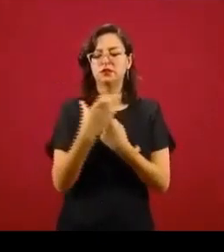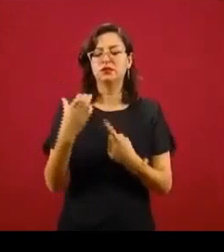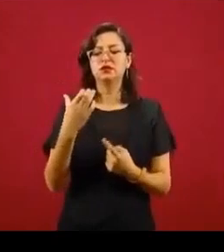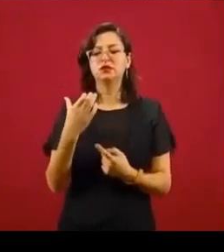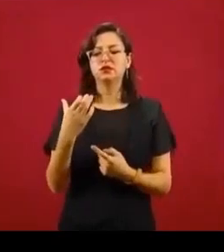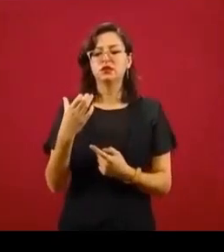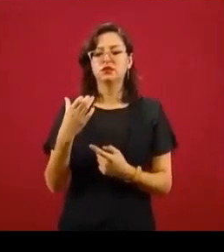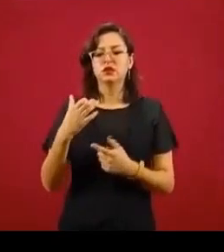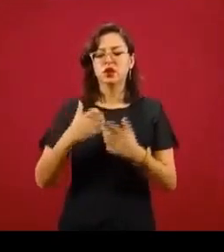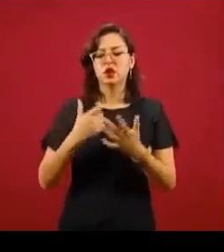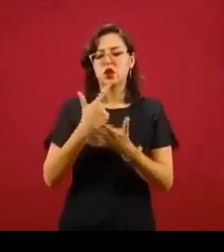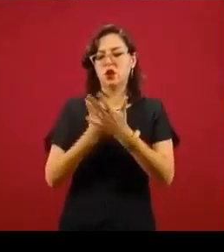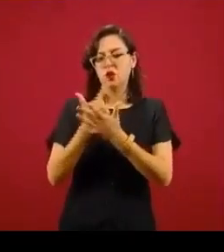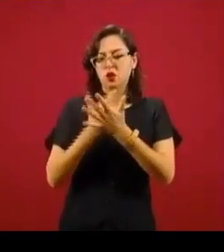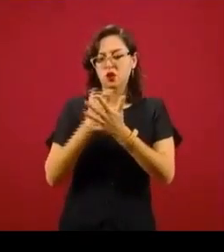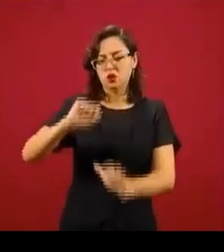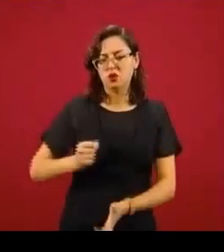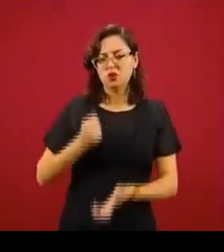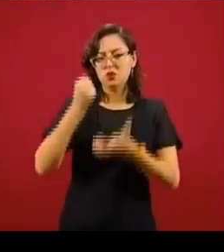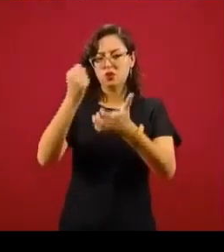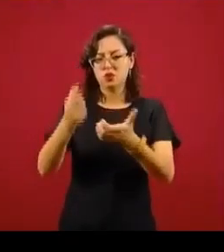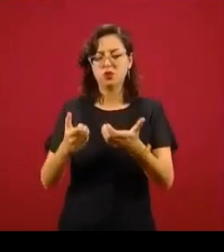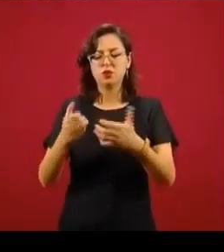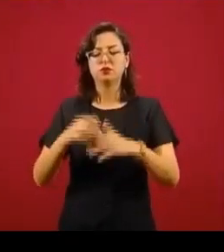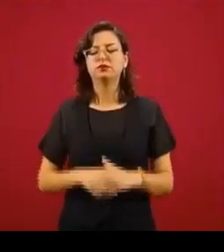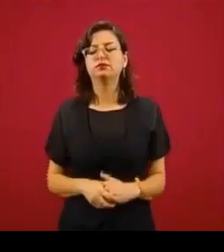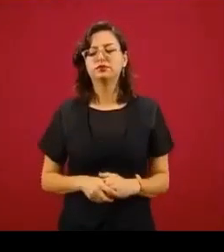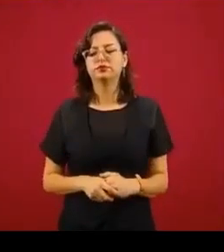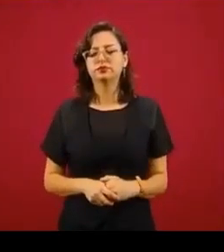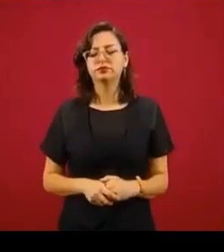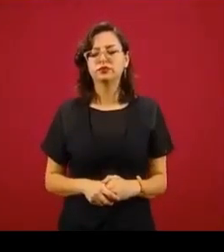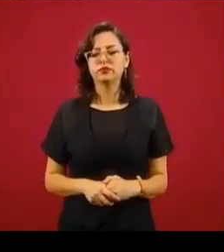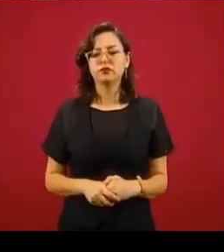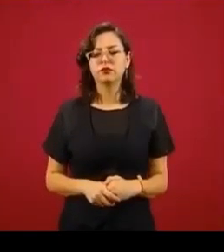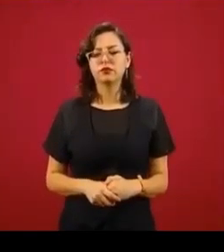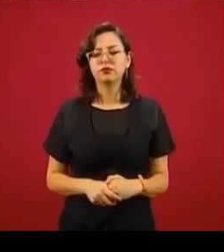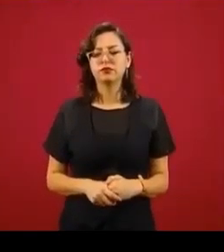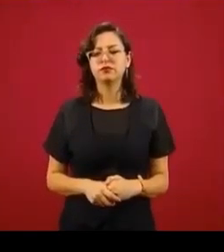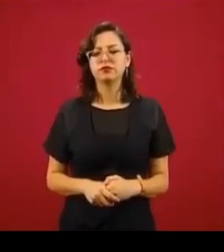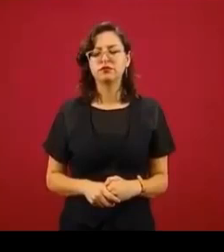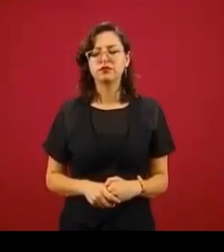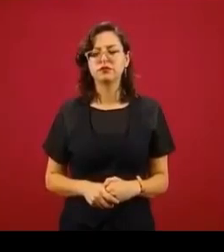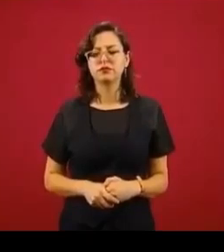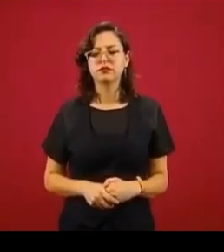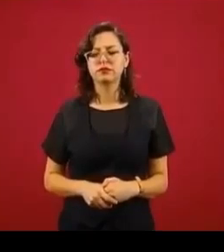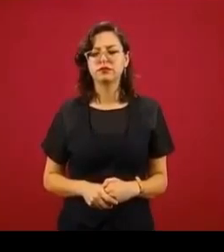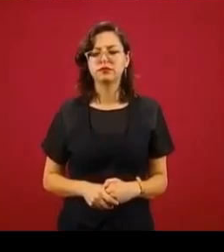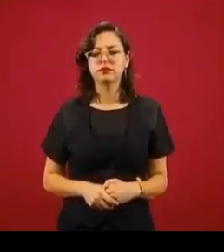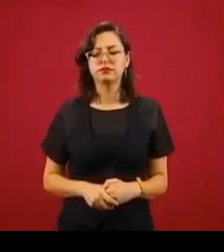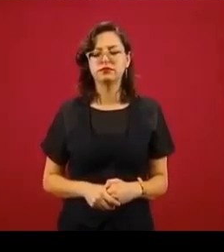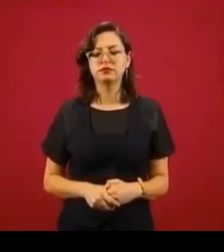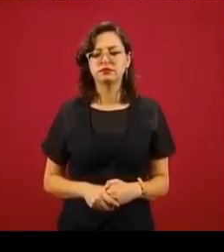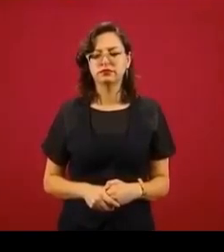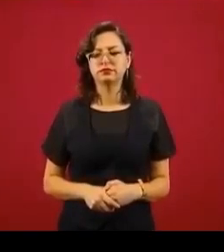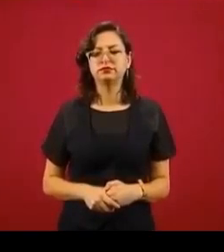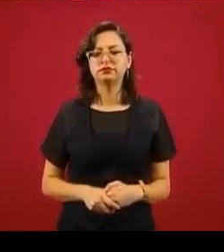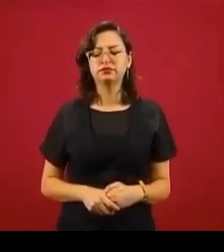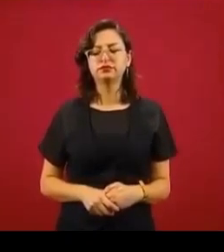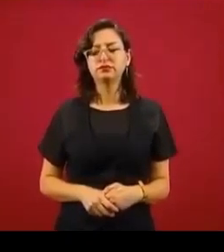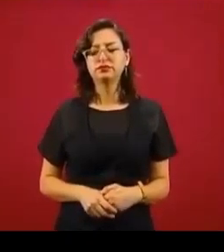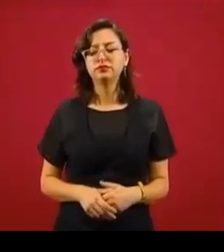Quisiera saber su opinión, si me hace usted el favor. Sí. Bueno, mire, yo envié esta iniciativa